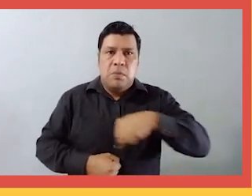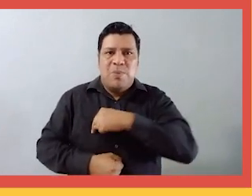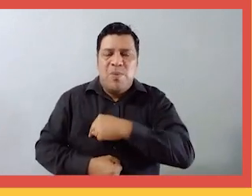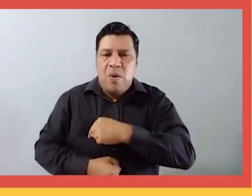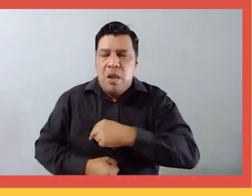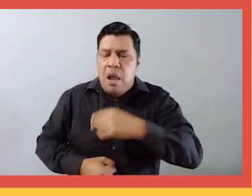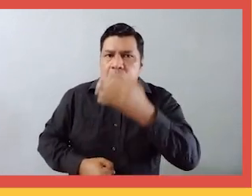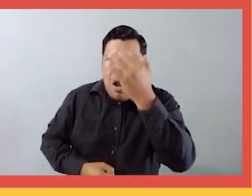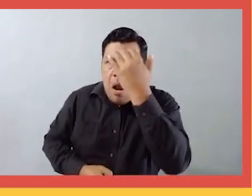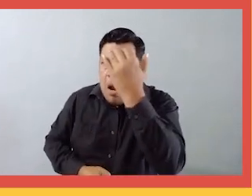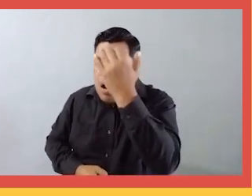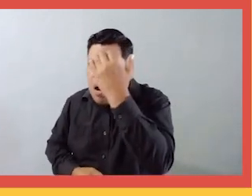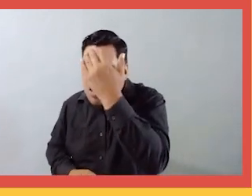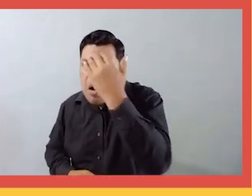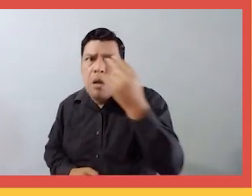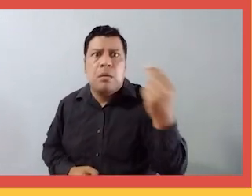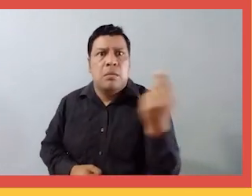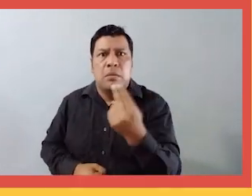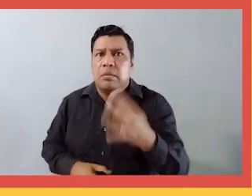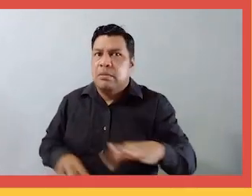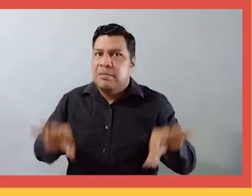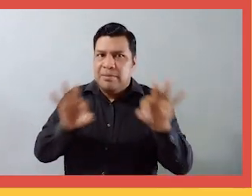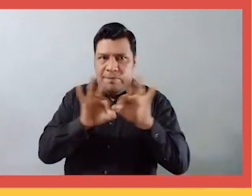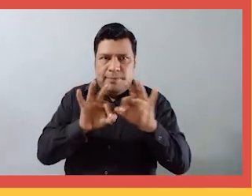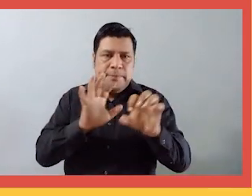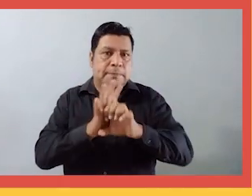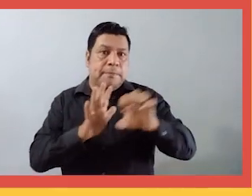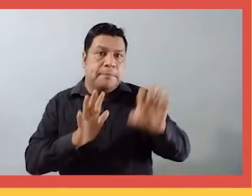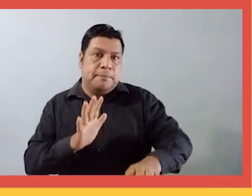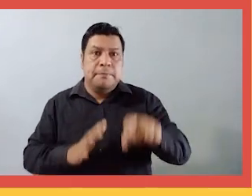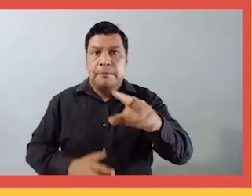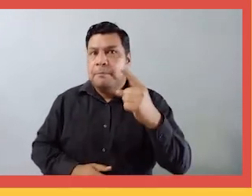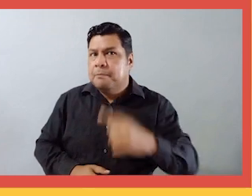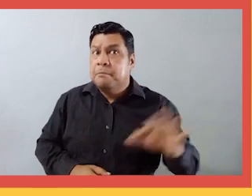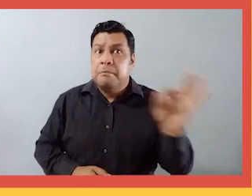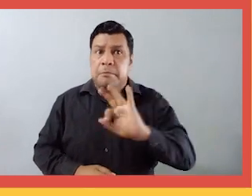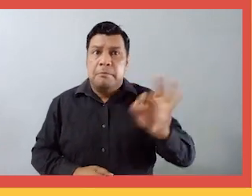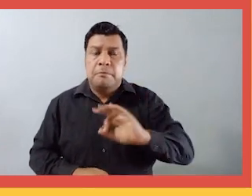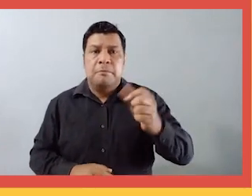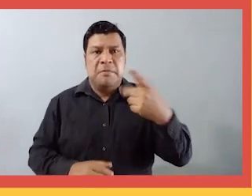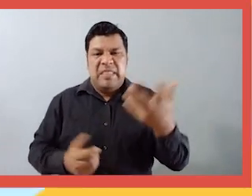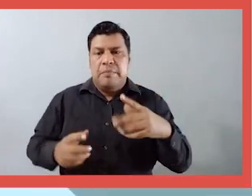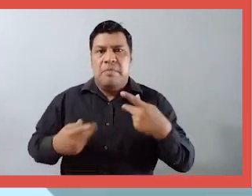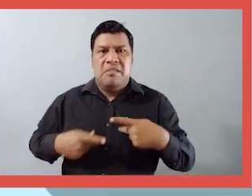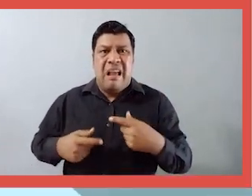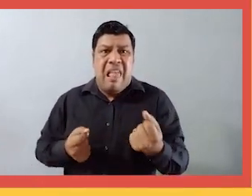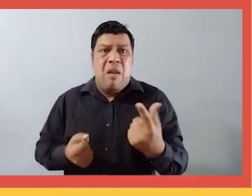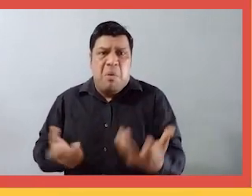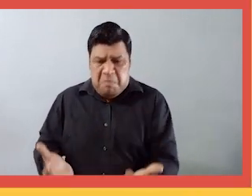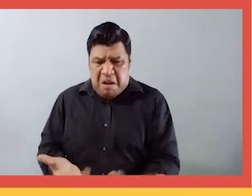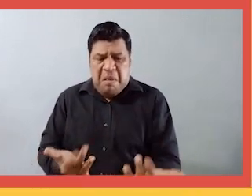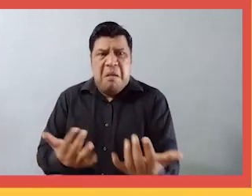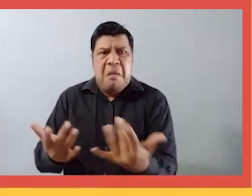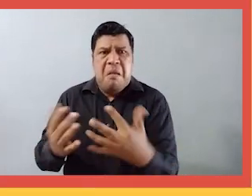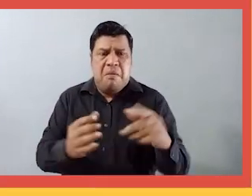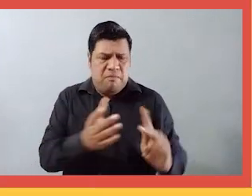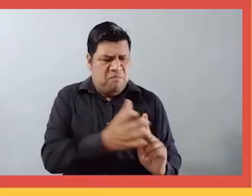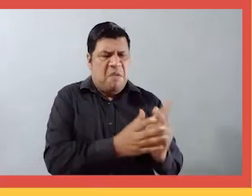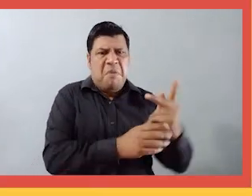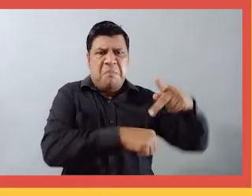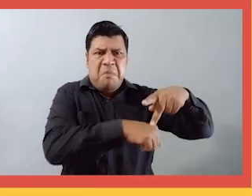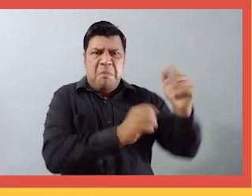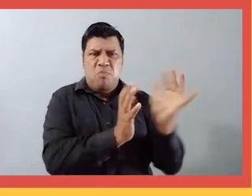es importante conocerlos y diferenciarlos de otros. Seguramente has oído hablar de aguas malas,